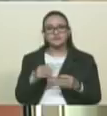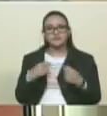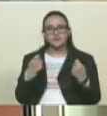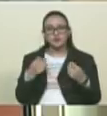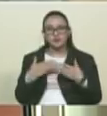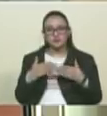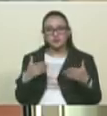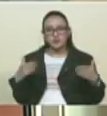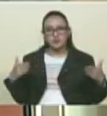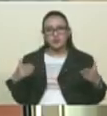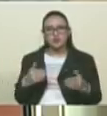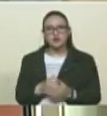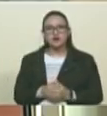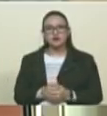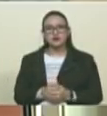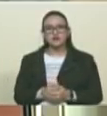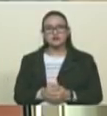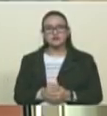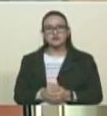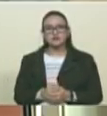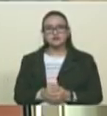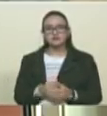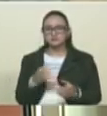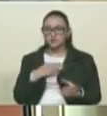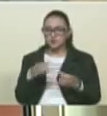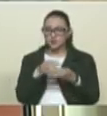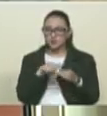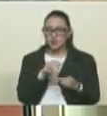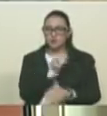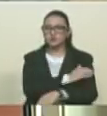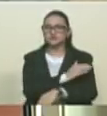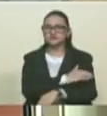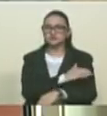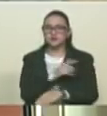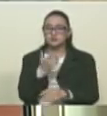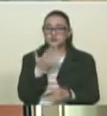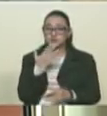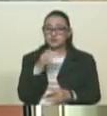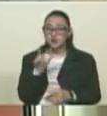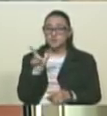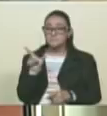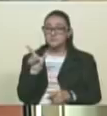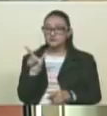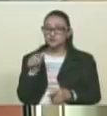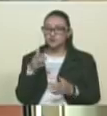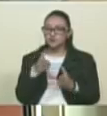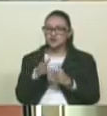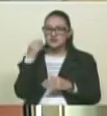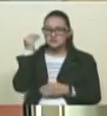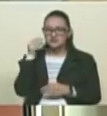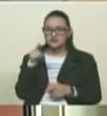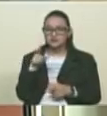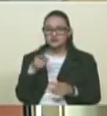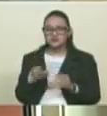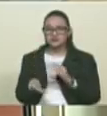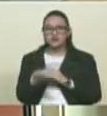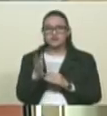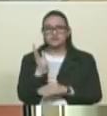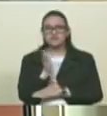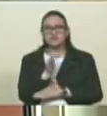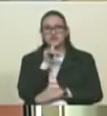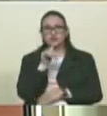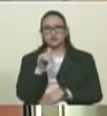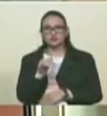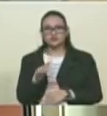cuales usted ha hecho referencia, qué posición tiene el Partido Socialista Unido de Venezuela con respecto a esas demandas. Gracias. Mire, yo